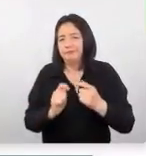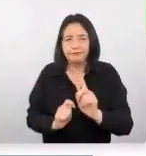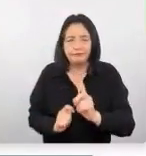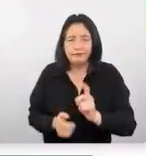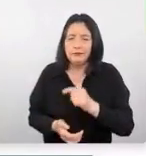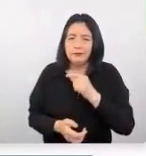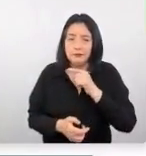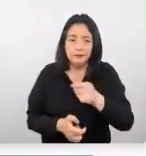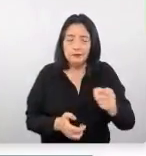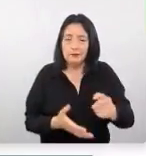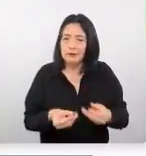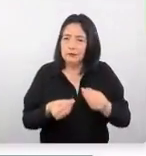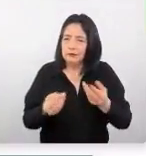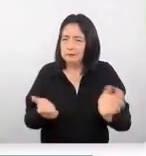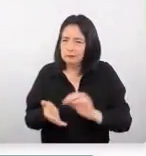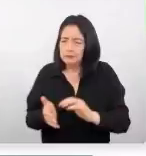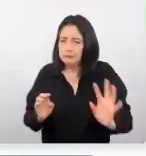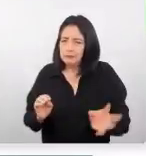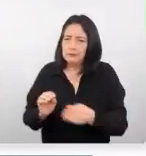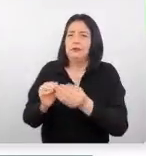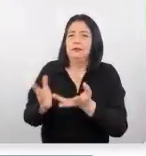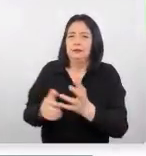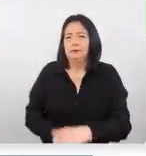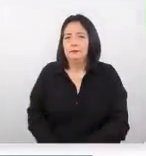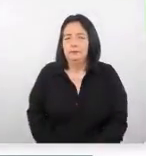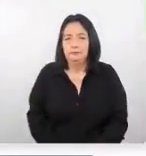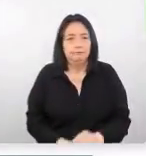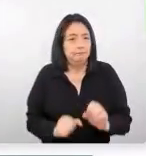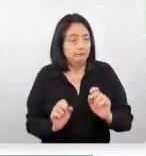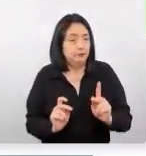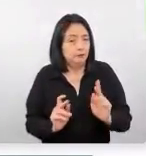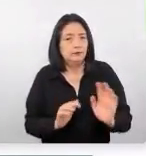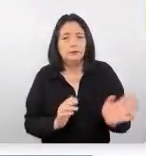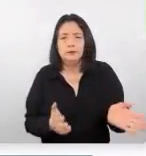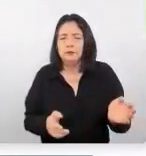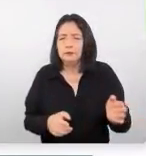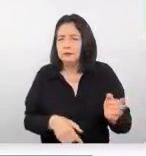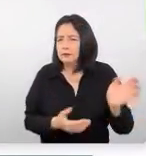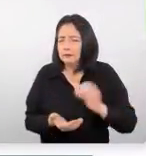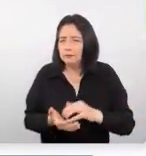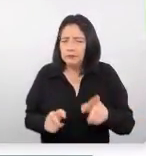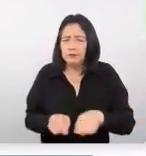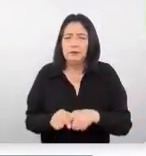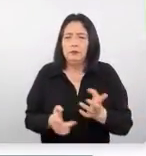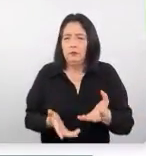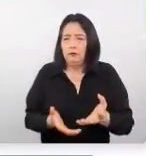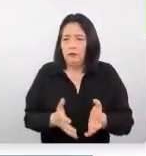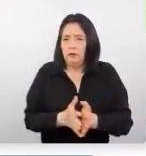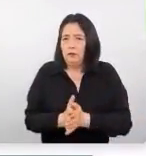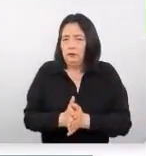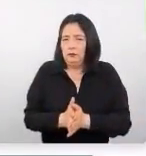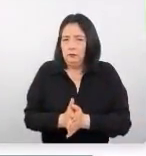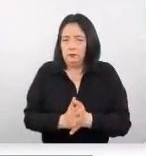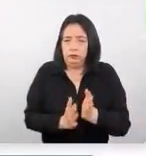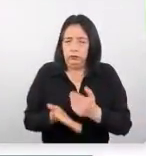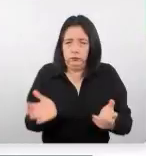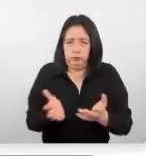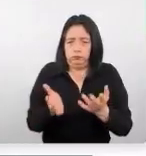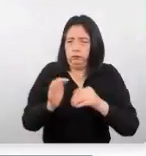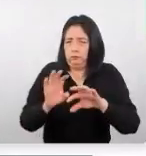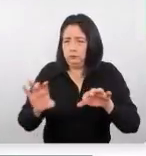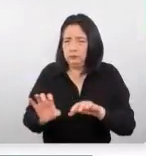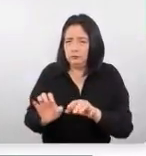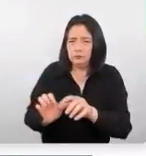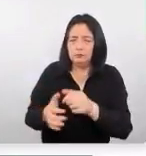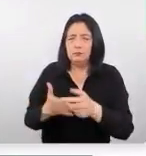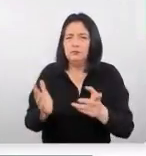están dándoles algo más un plus después también llama mucho la animación y eso lo podemos utilizar